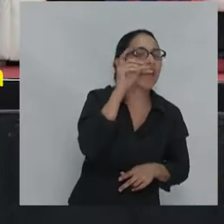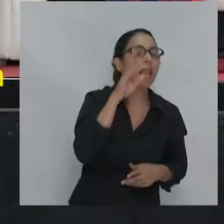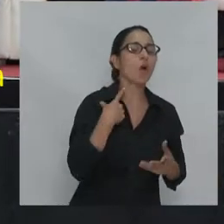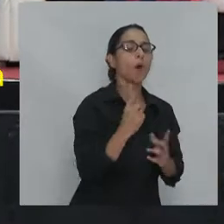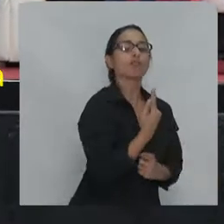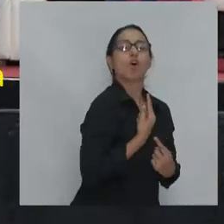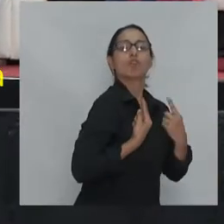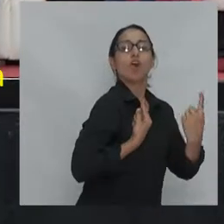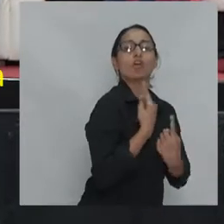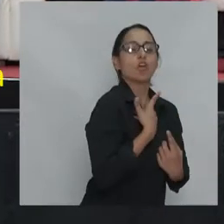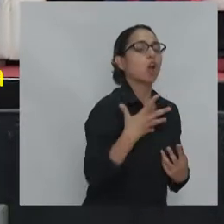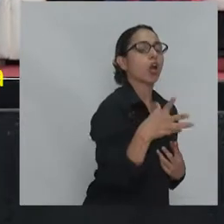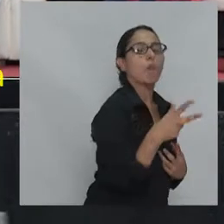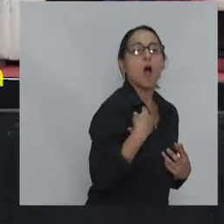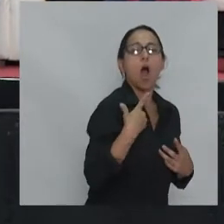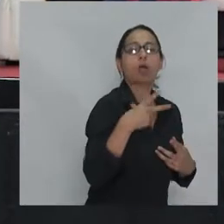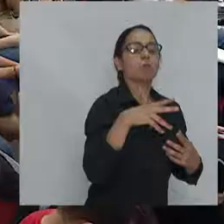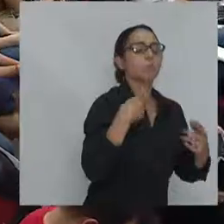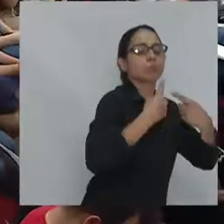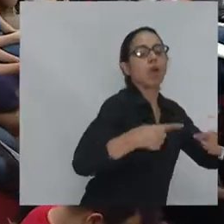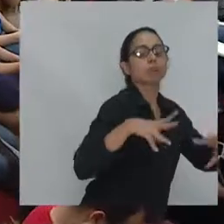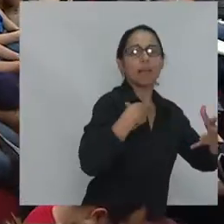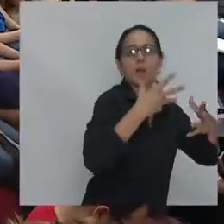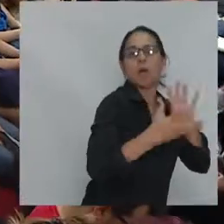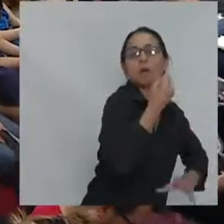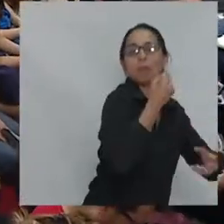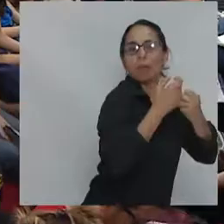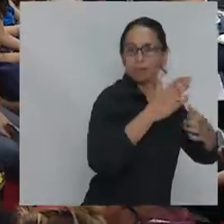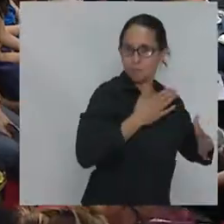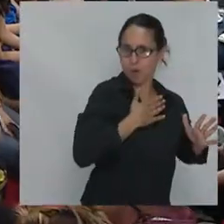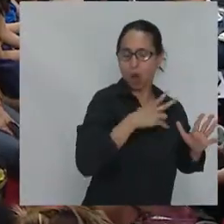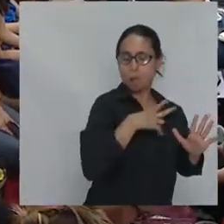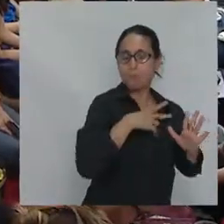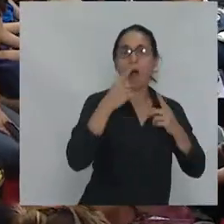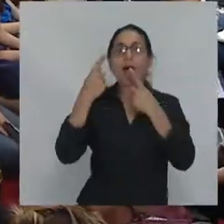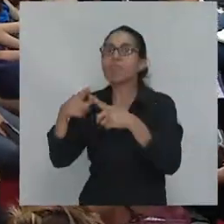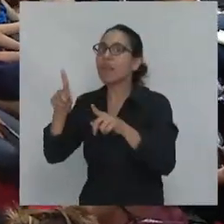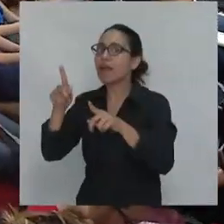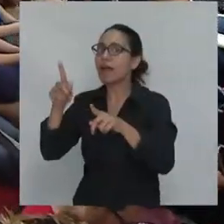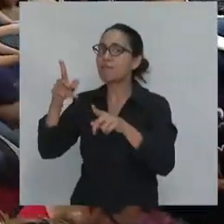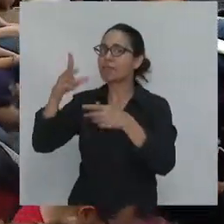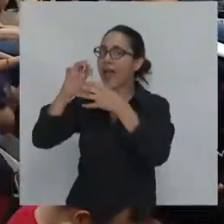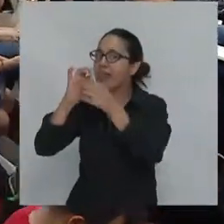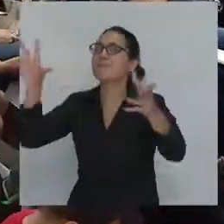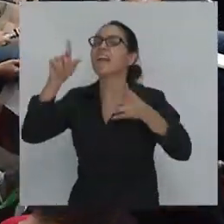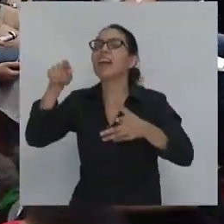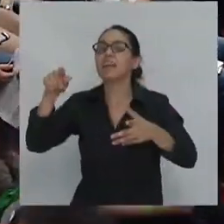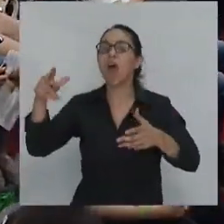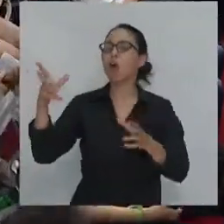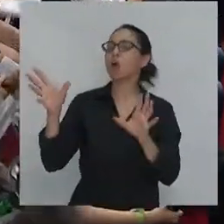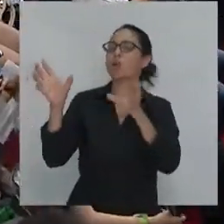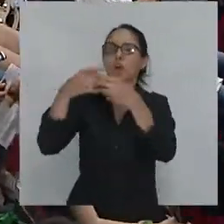nacional liberal pero liberal en el sentido de privatizaciones de